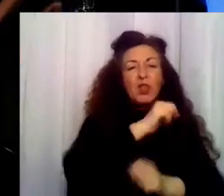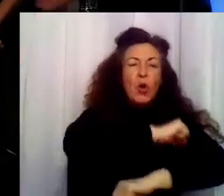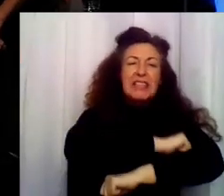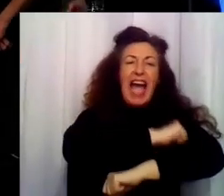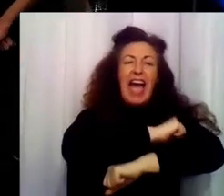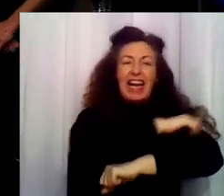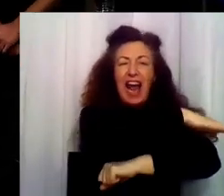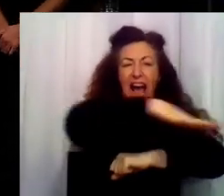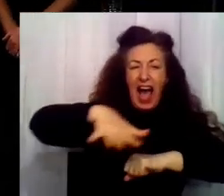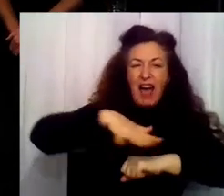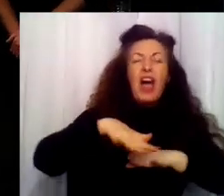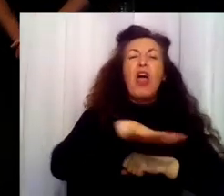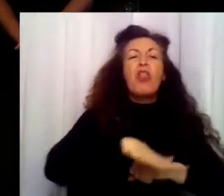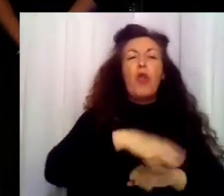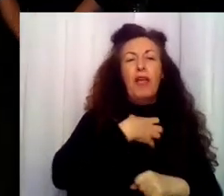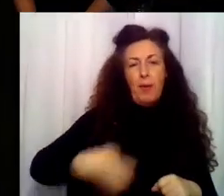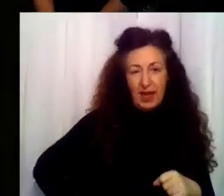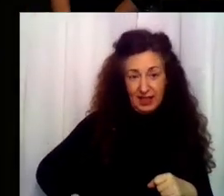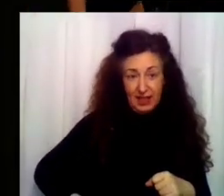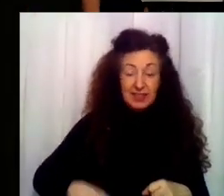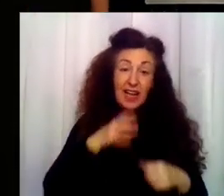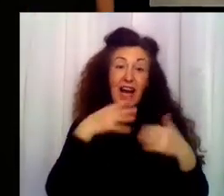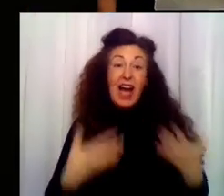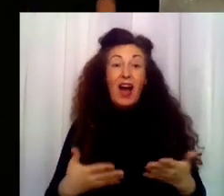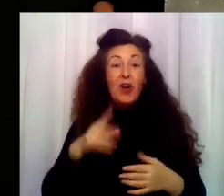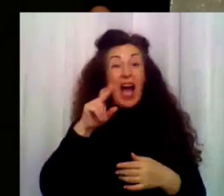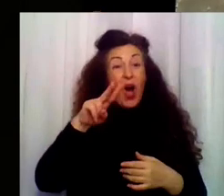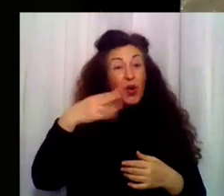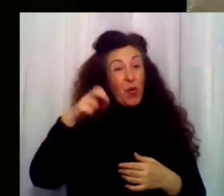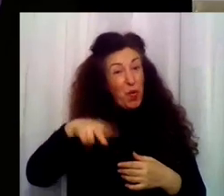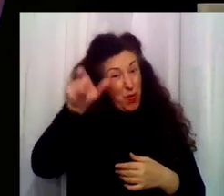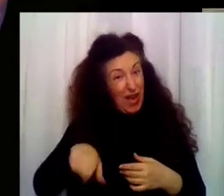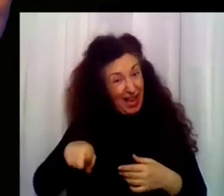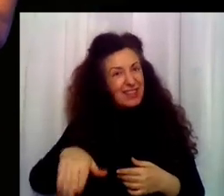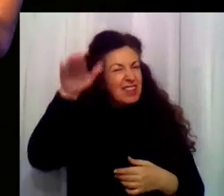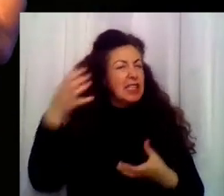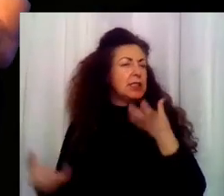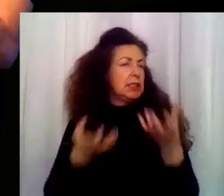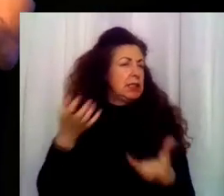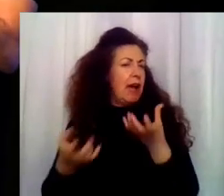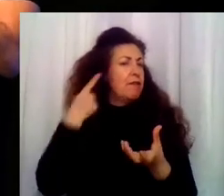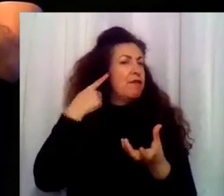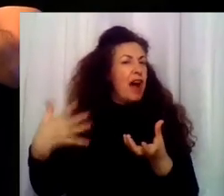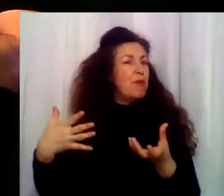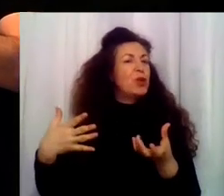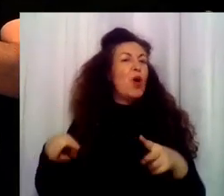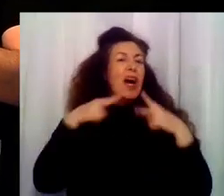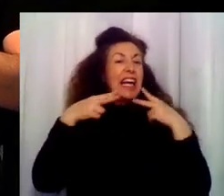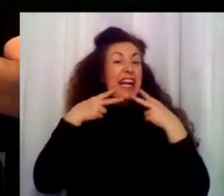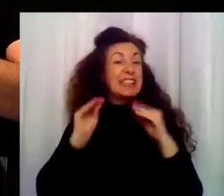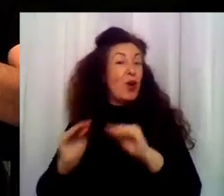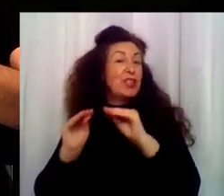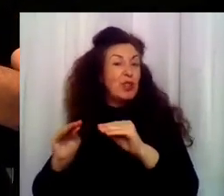Rubén Medina Calvet es hoy uno de los más destacados chefs del ámbito internacional. Su restaurante Esmeralda ha tenido